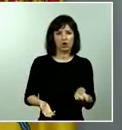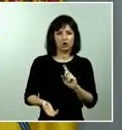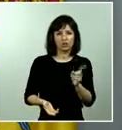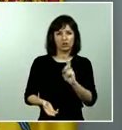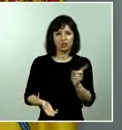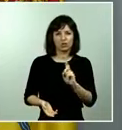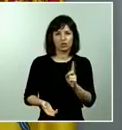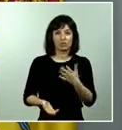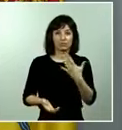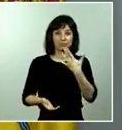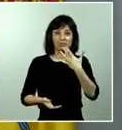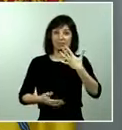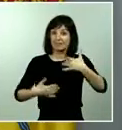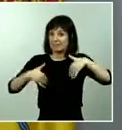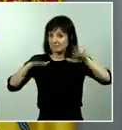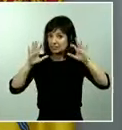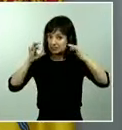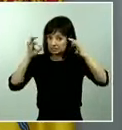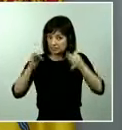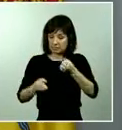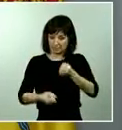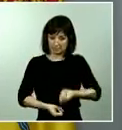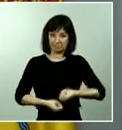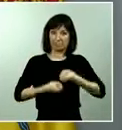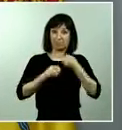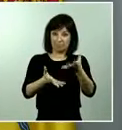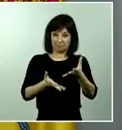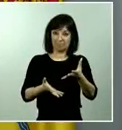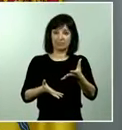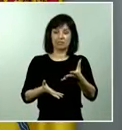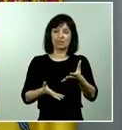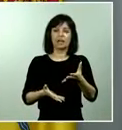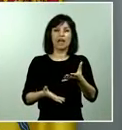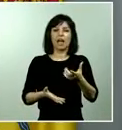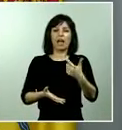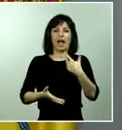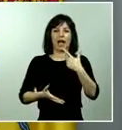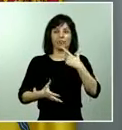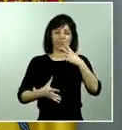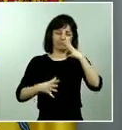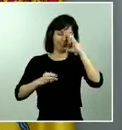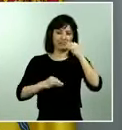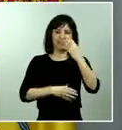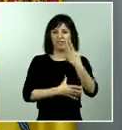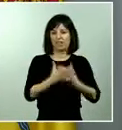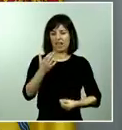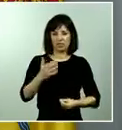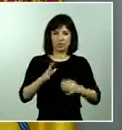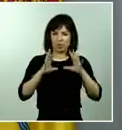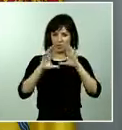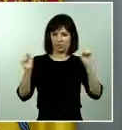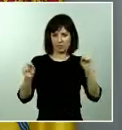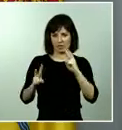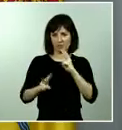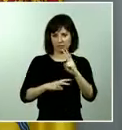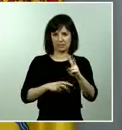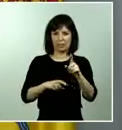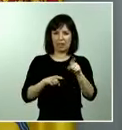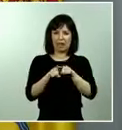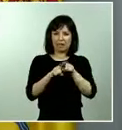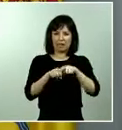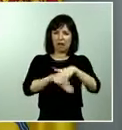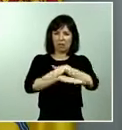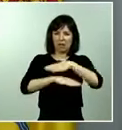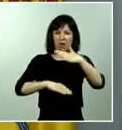a decir si esas son las expresiones que ha proferido un lapsus del general al contestar evidentemente estamos en un estado de derecho lo hemos dicho